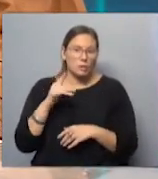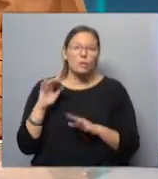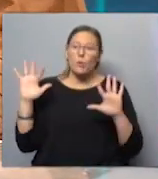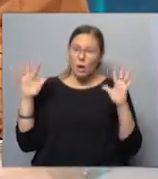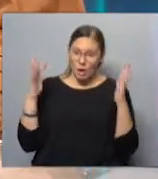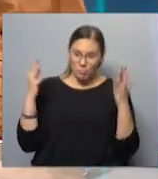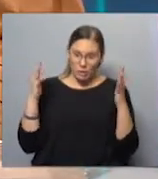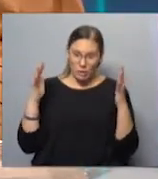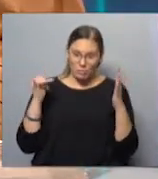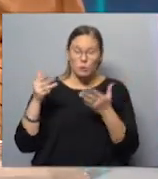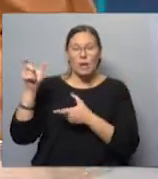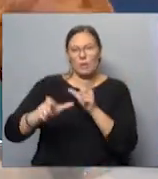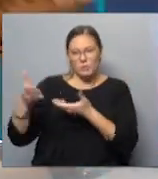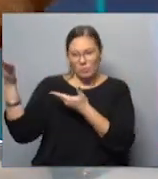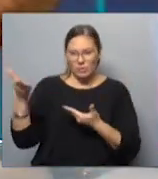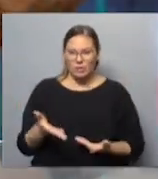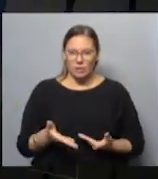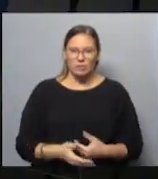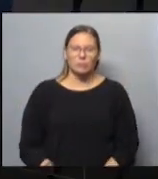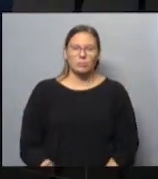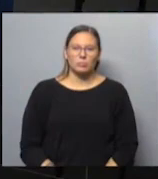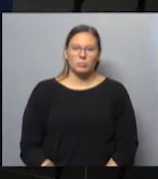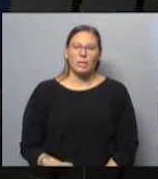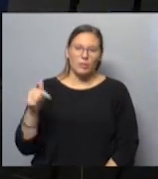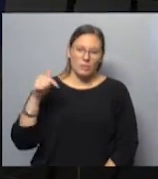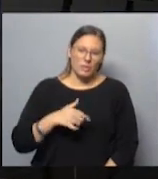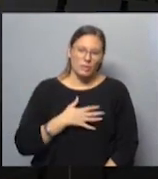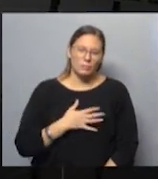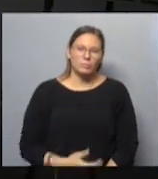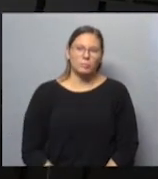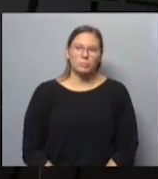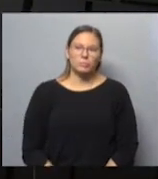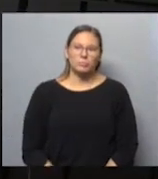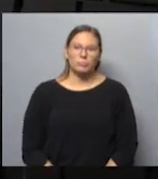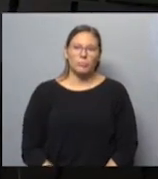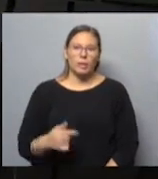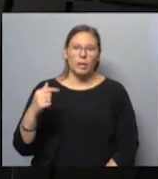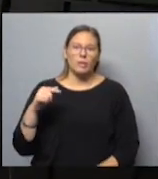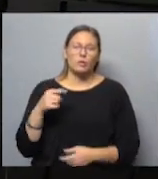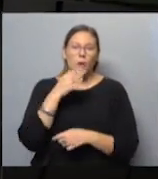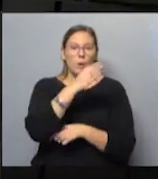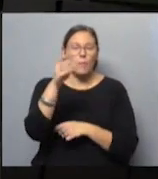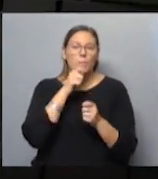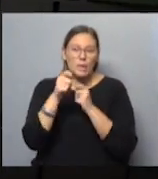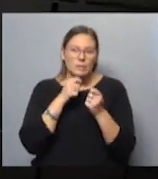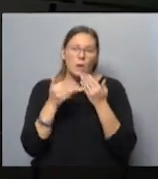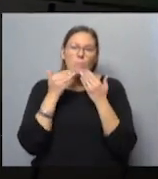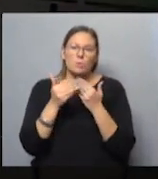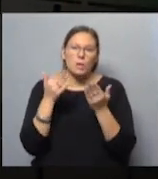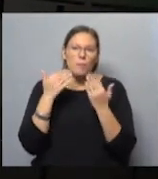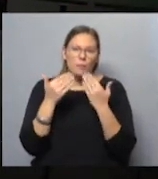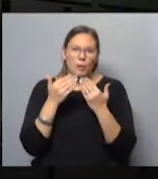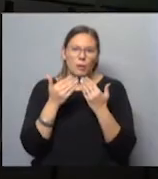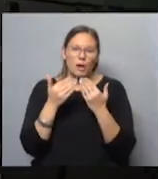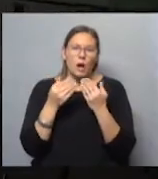un aplauso, por favor, a los invitados. Que tan amablemente han venido. En esto de gira de prensa había hablado y les preguntaba por fuera